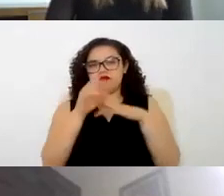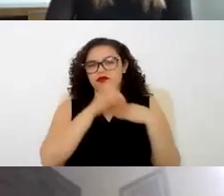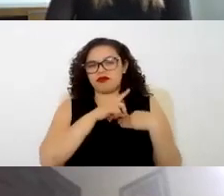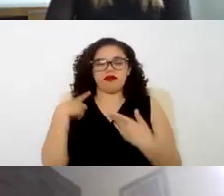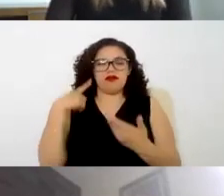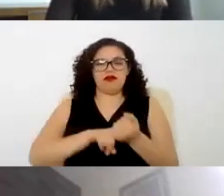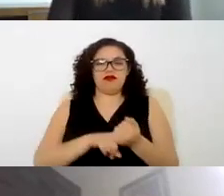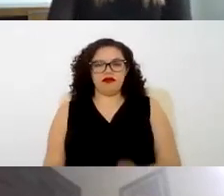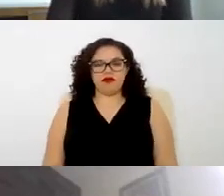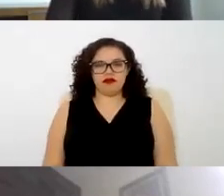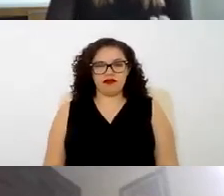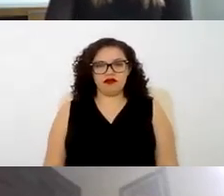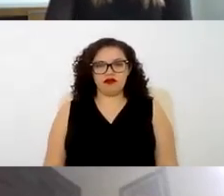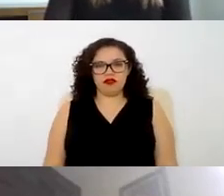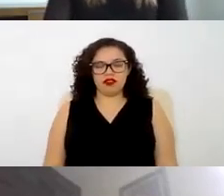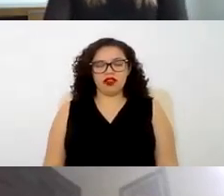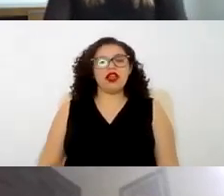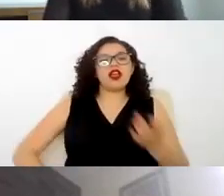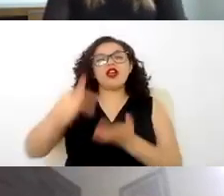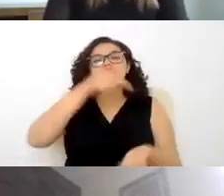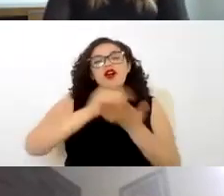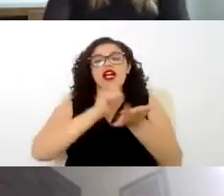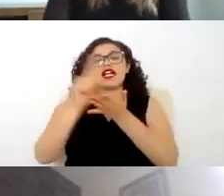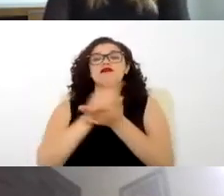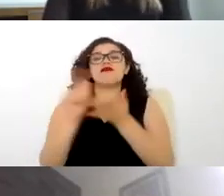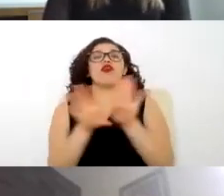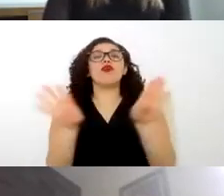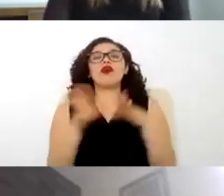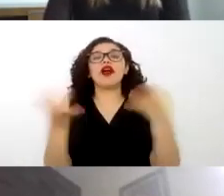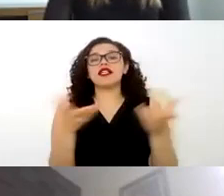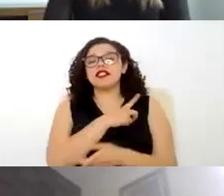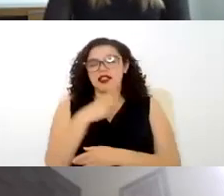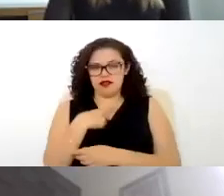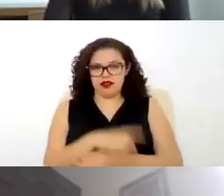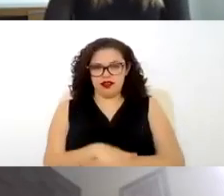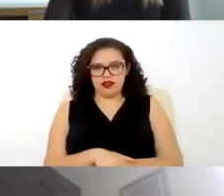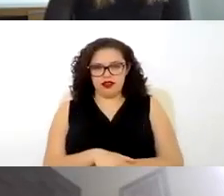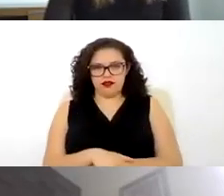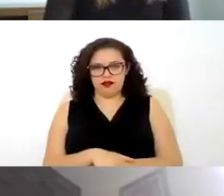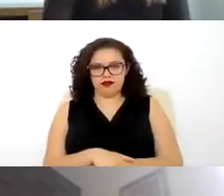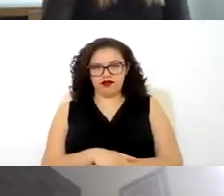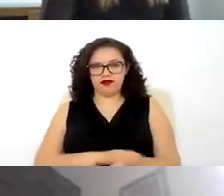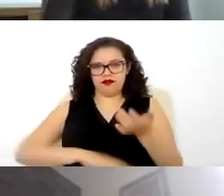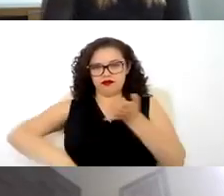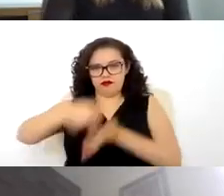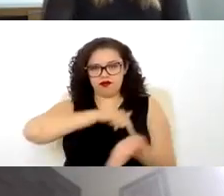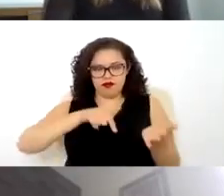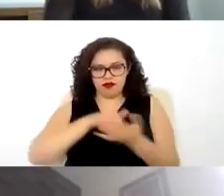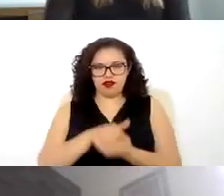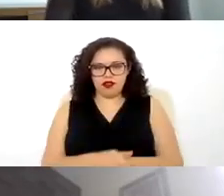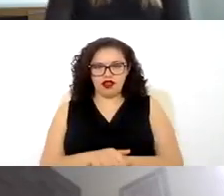es la limpieza cómo se debe llevar a cabo la limpieza del área de trabajo el lugar y día de pago a los